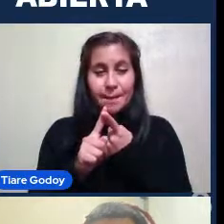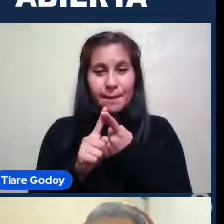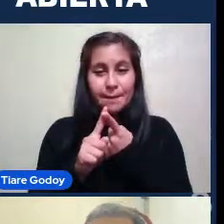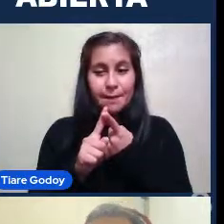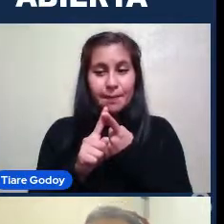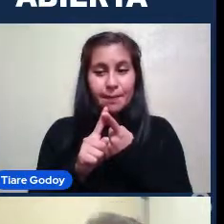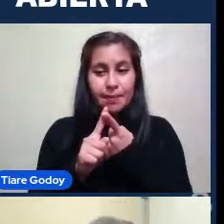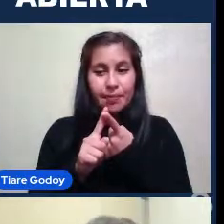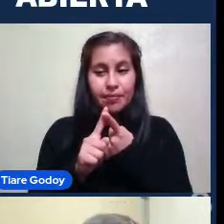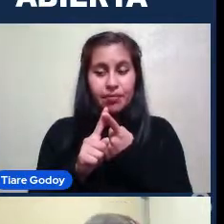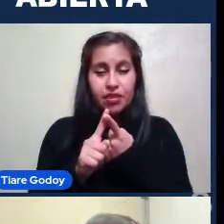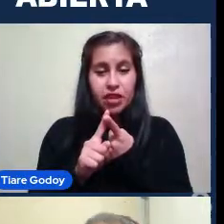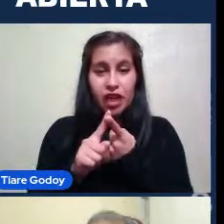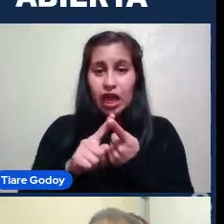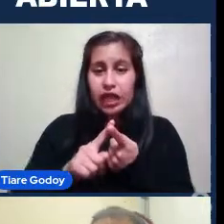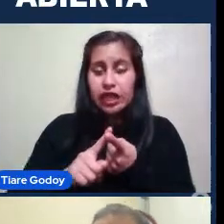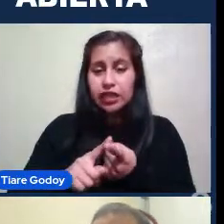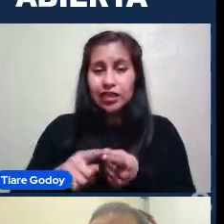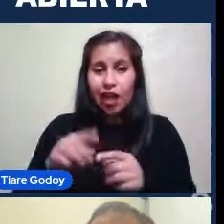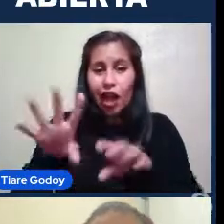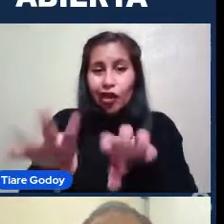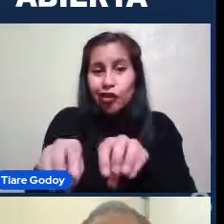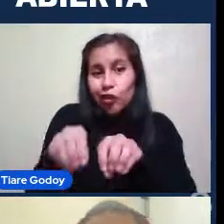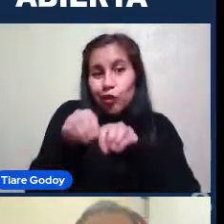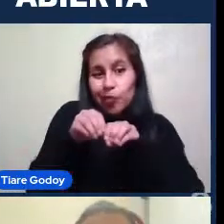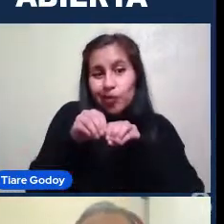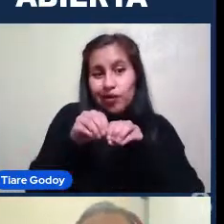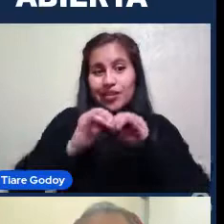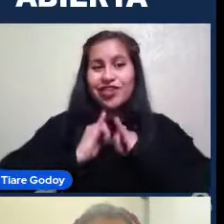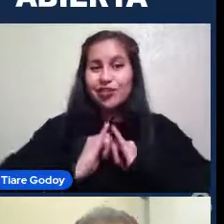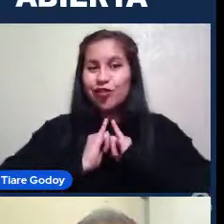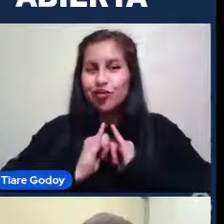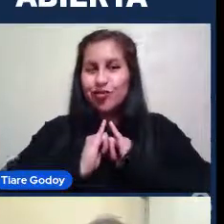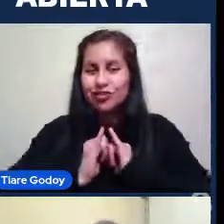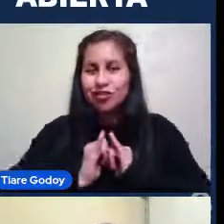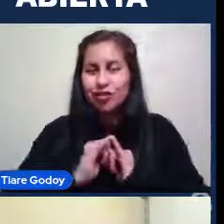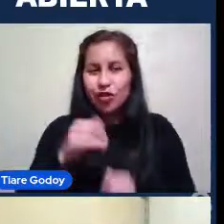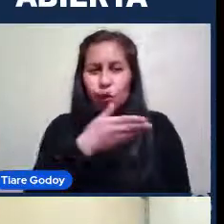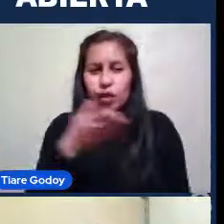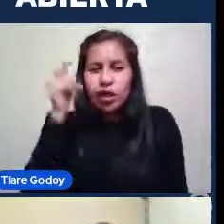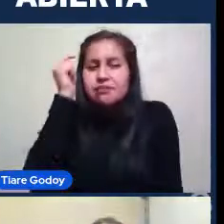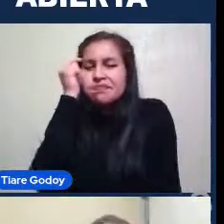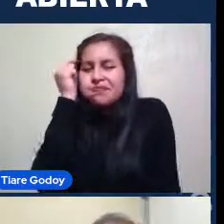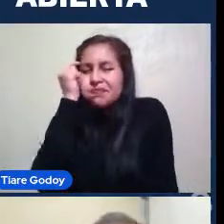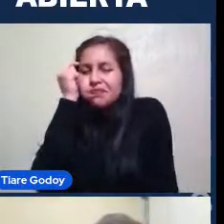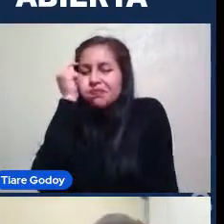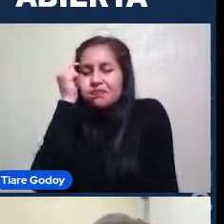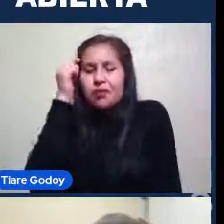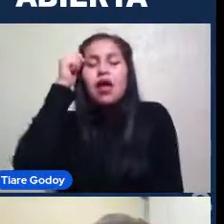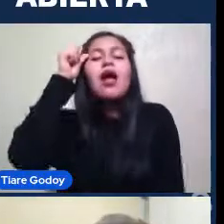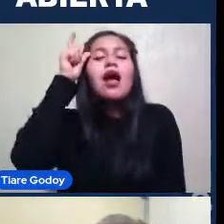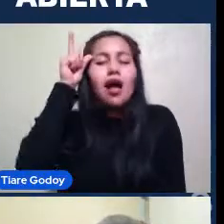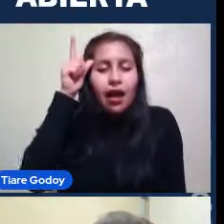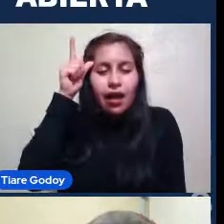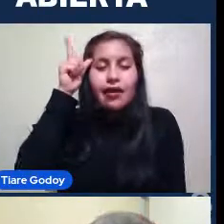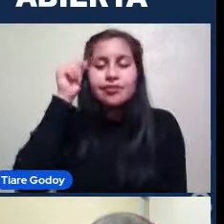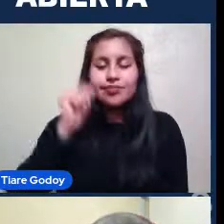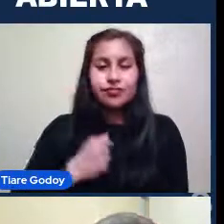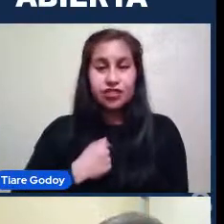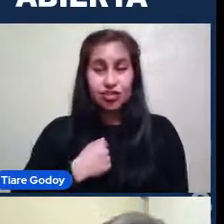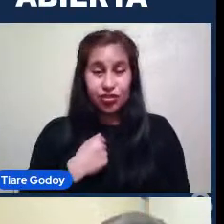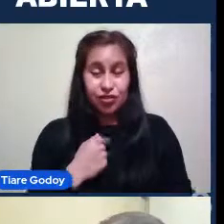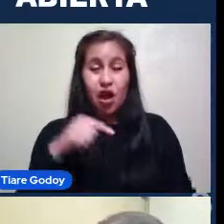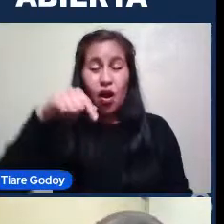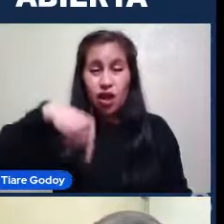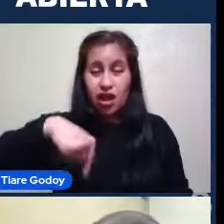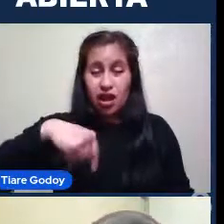La información Que les estoy dando Y saquen Sus propias Conclusiones Entonces Aquí yo les estoy Mostrando Varios